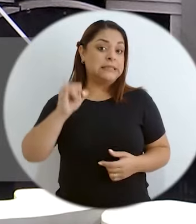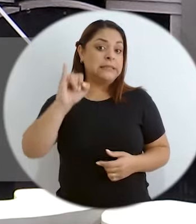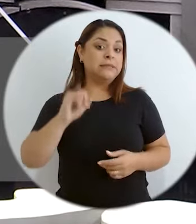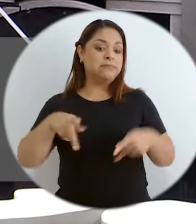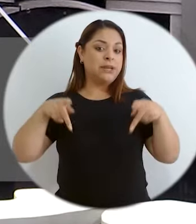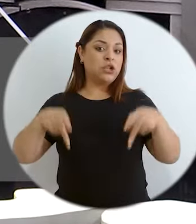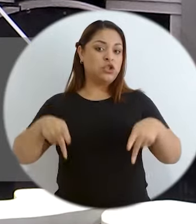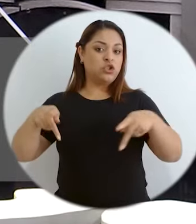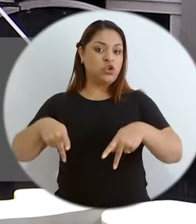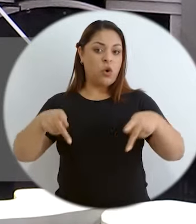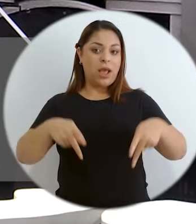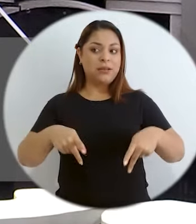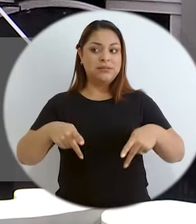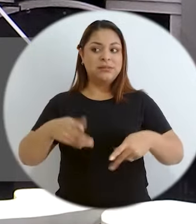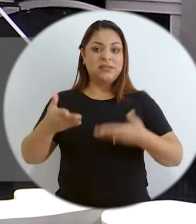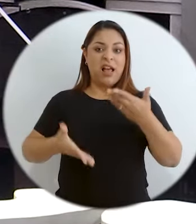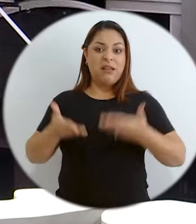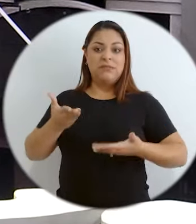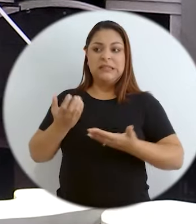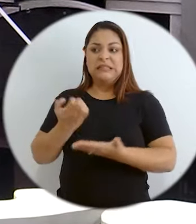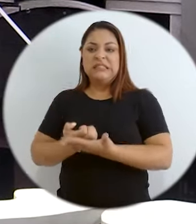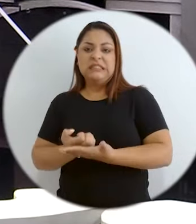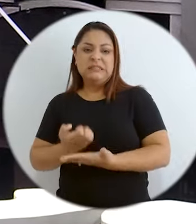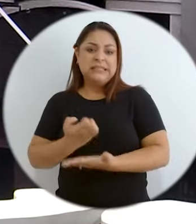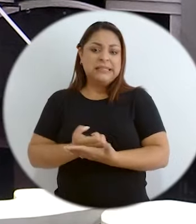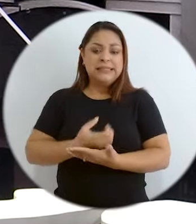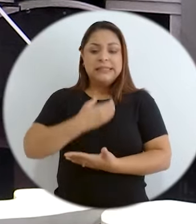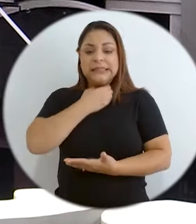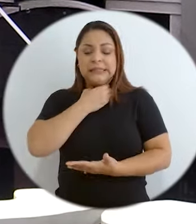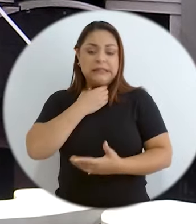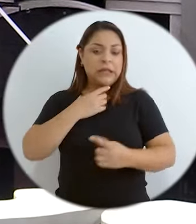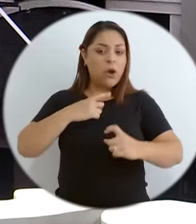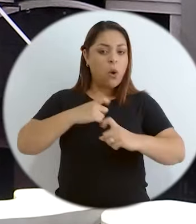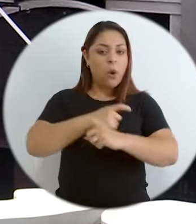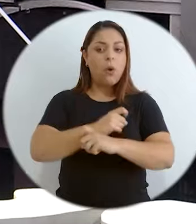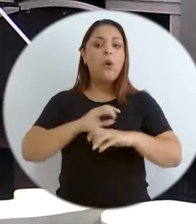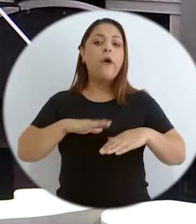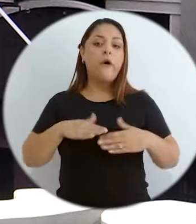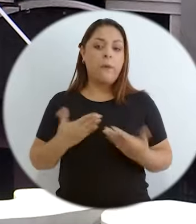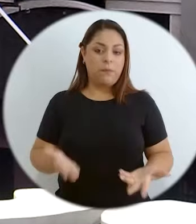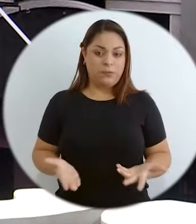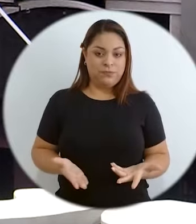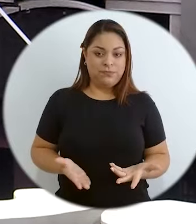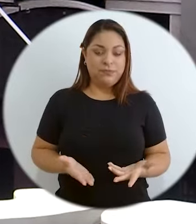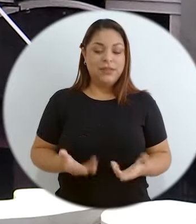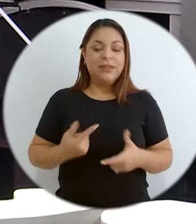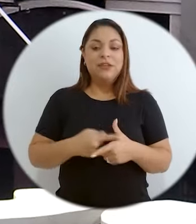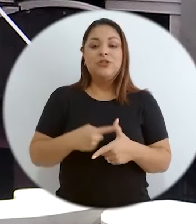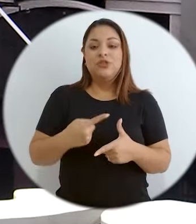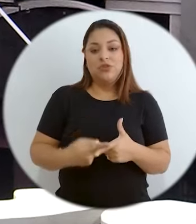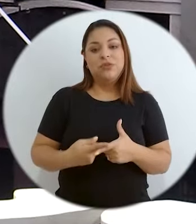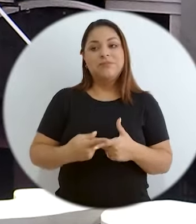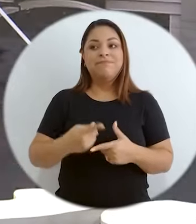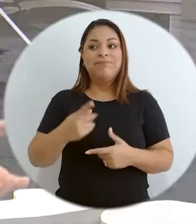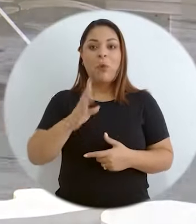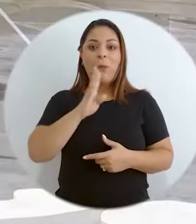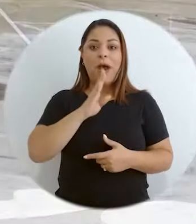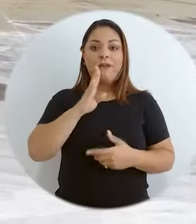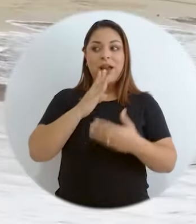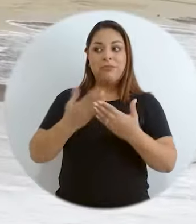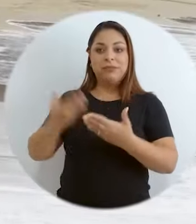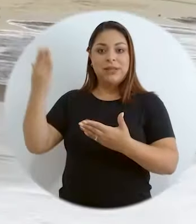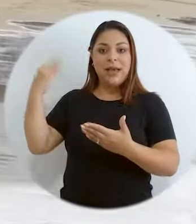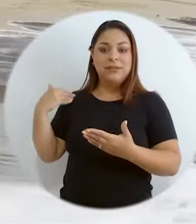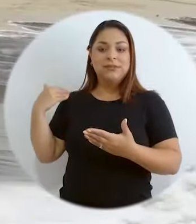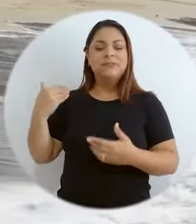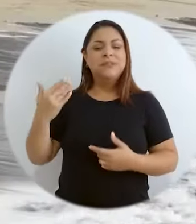si las personas están en situaciones complicadas. Y si hay modelos de desarrollo, creo que esto cuando